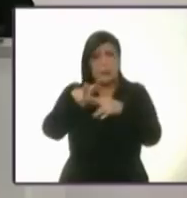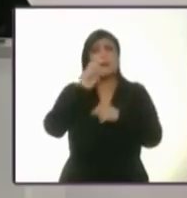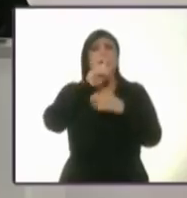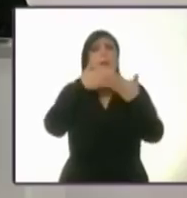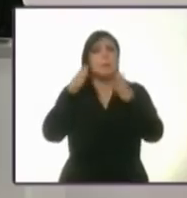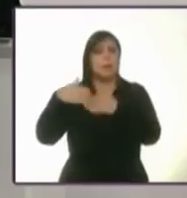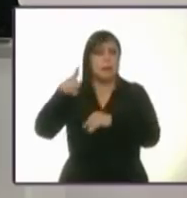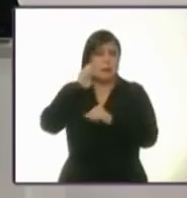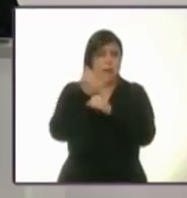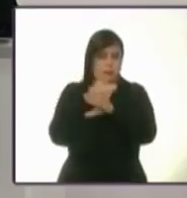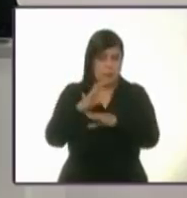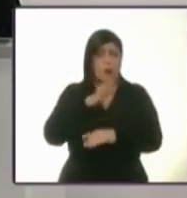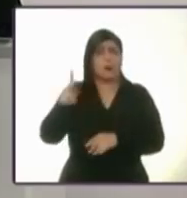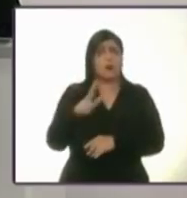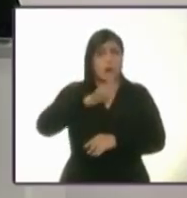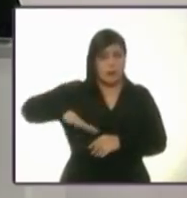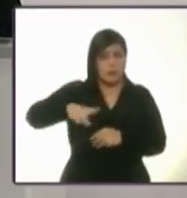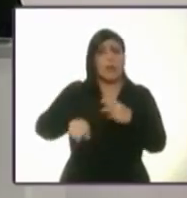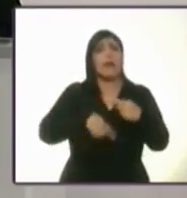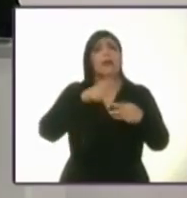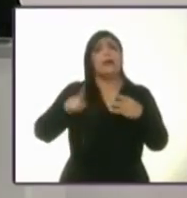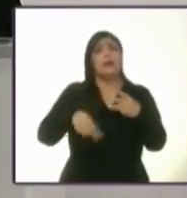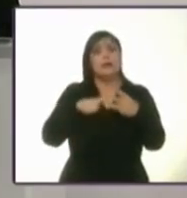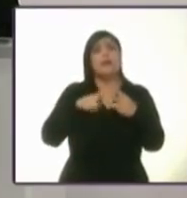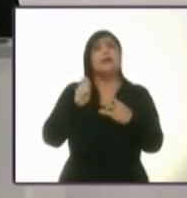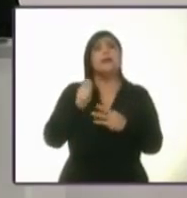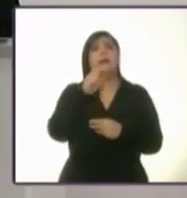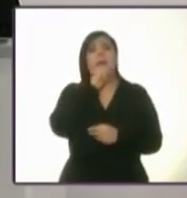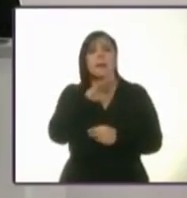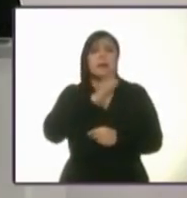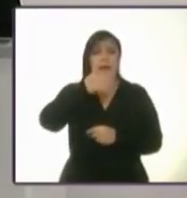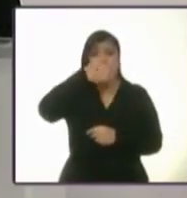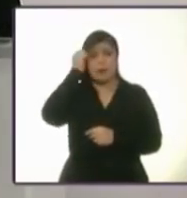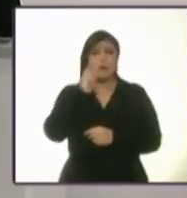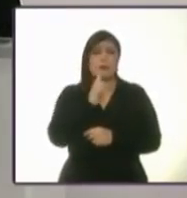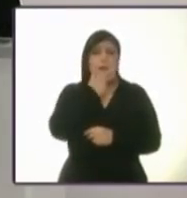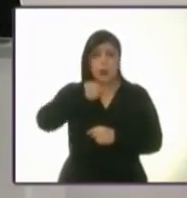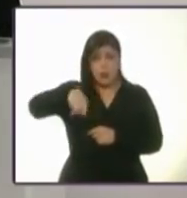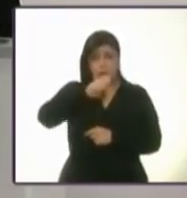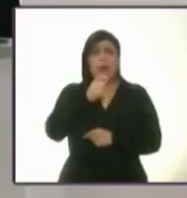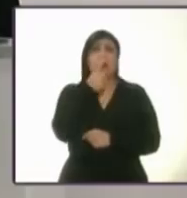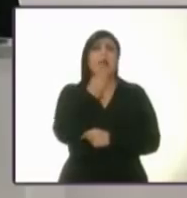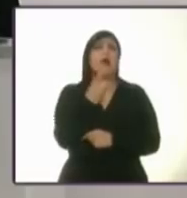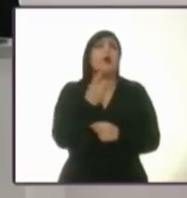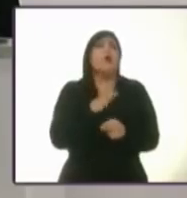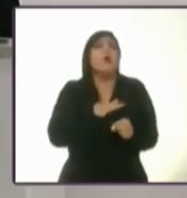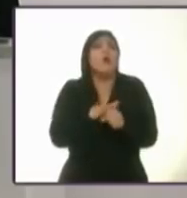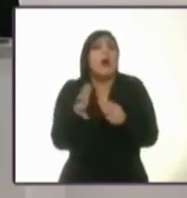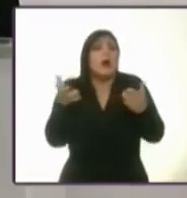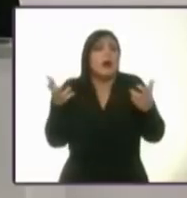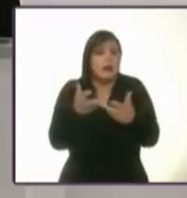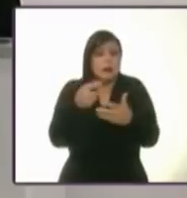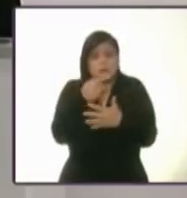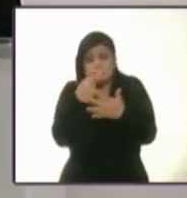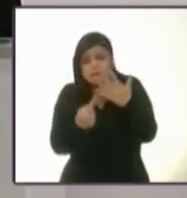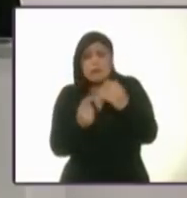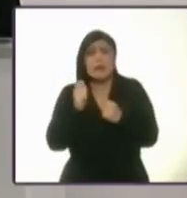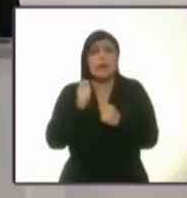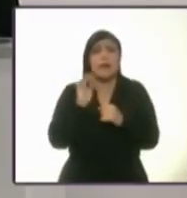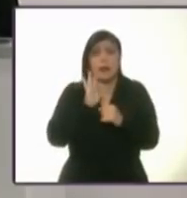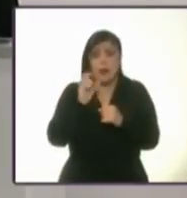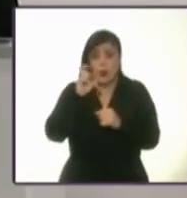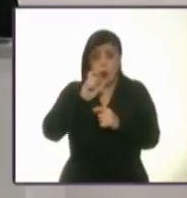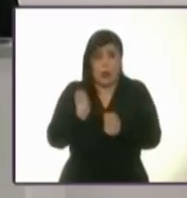información pública. Y en el tercer bloque, los candidatos y candidatas nos dirán las acciones que emprenderían en sus